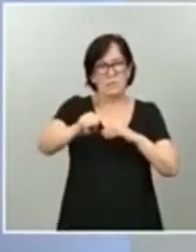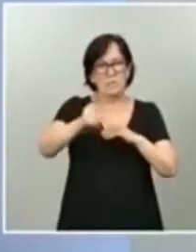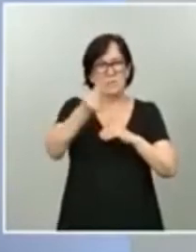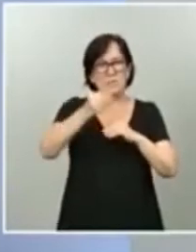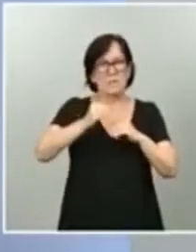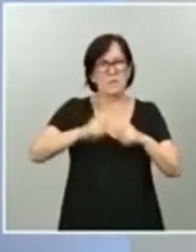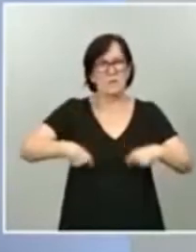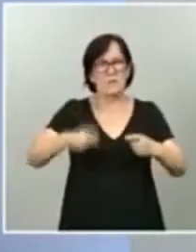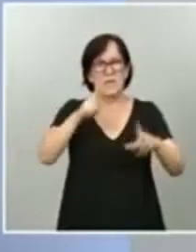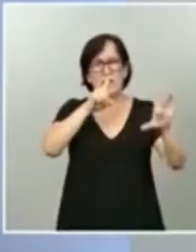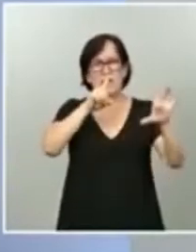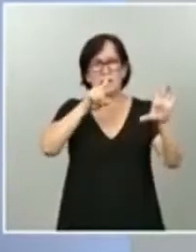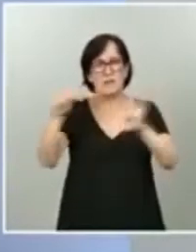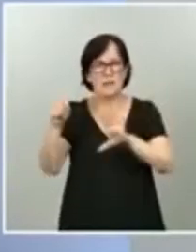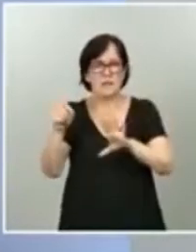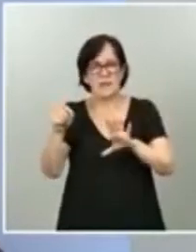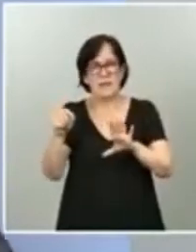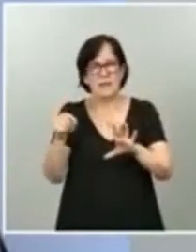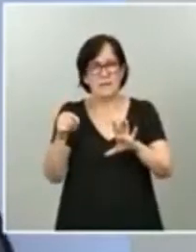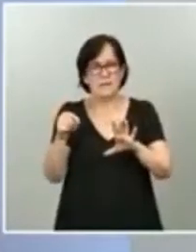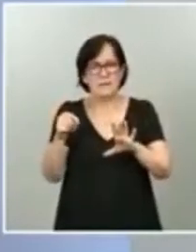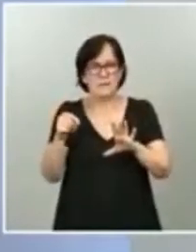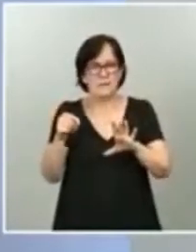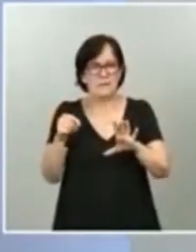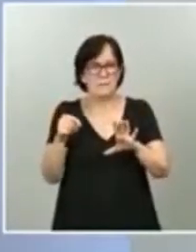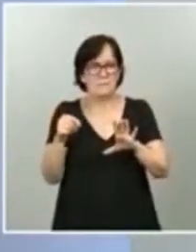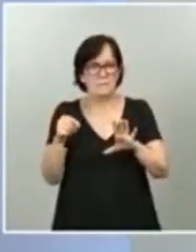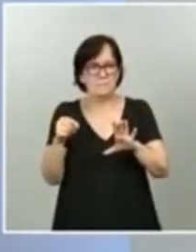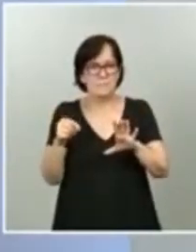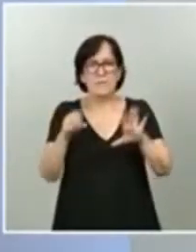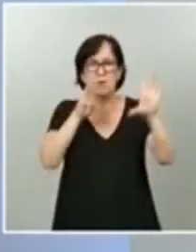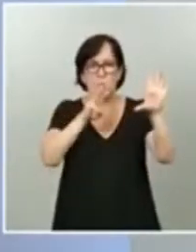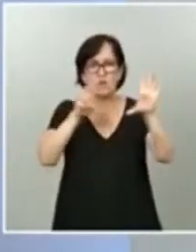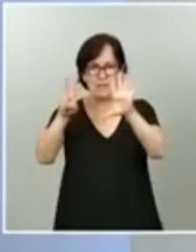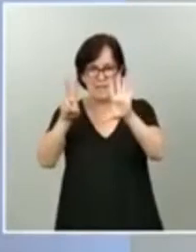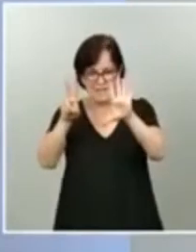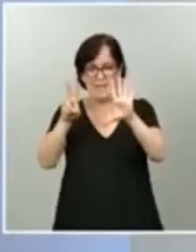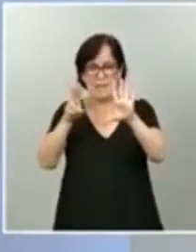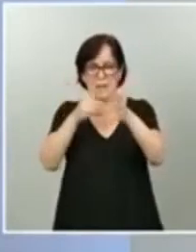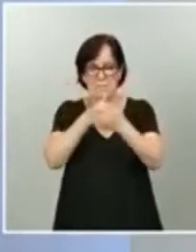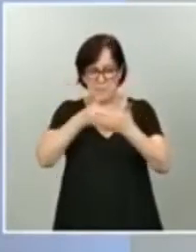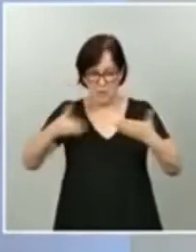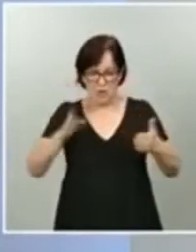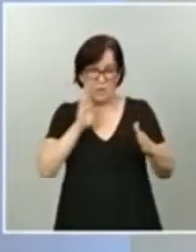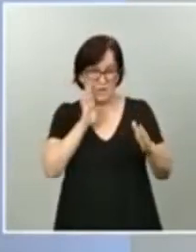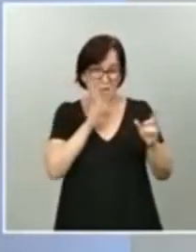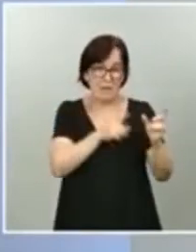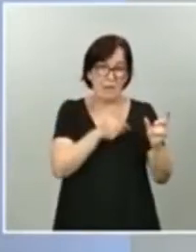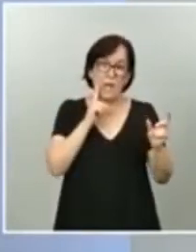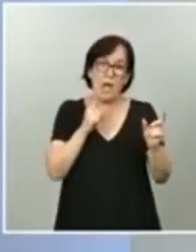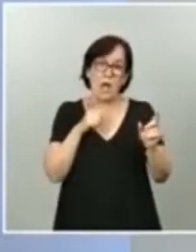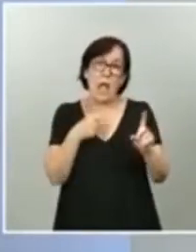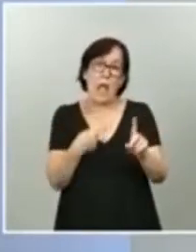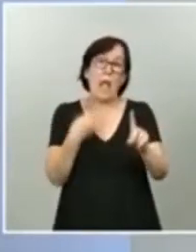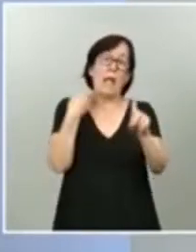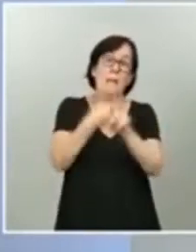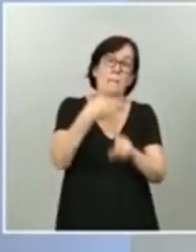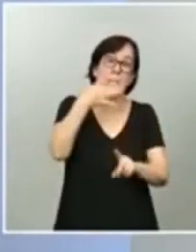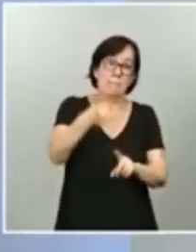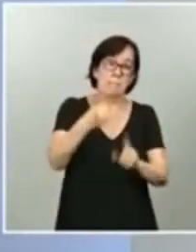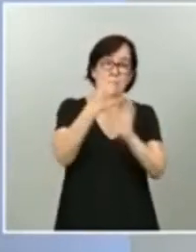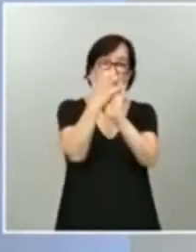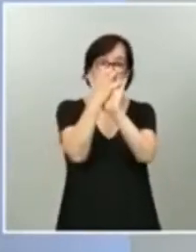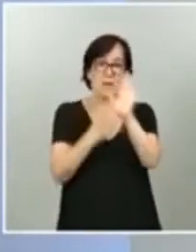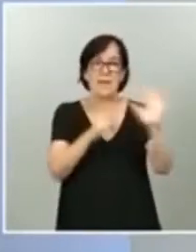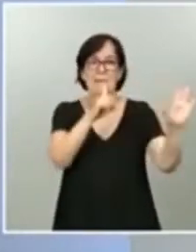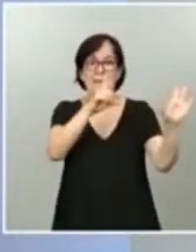87 millones en aquel momento, ahora aportamos una deducción de 60 millones.